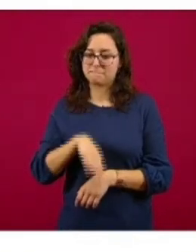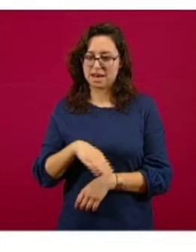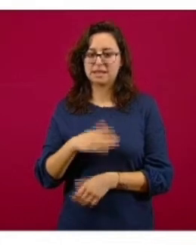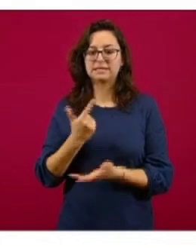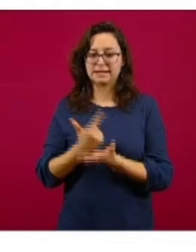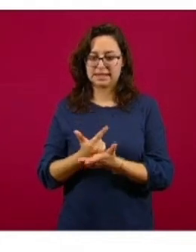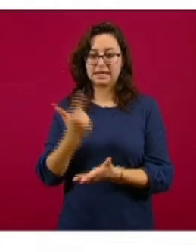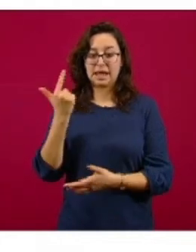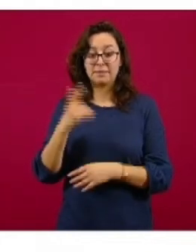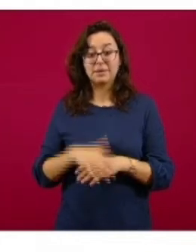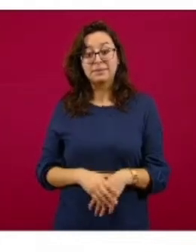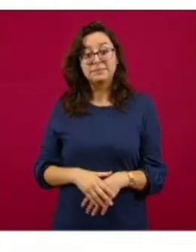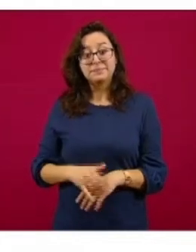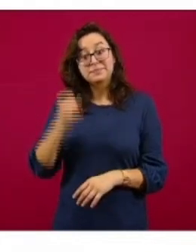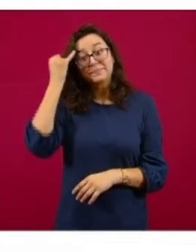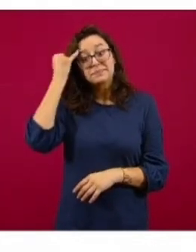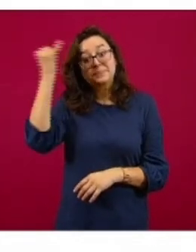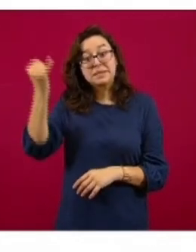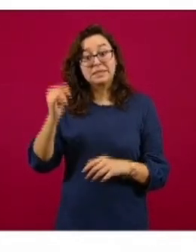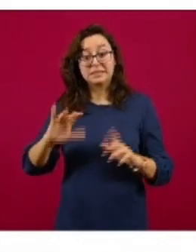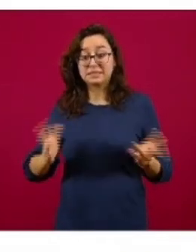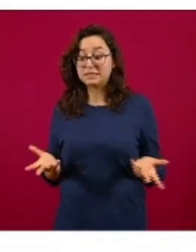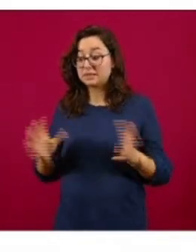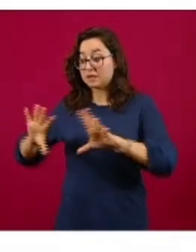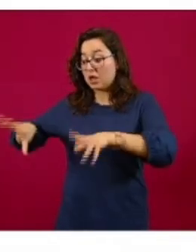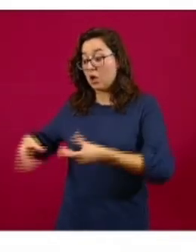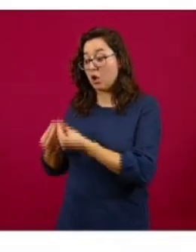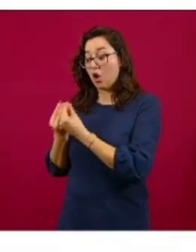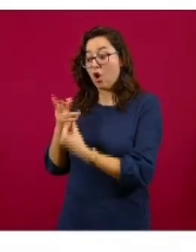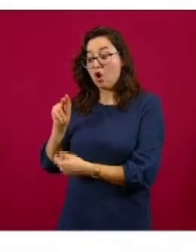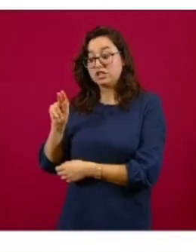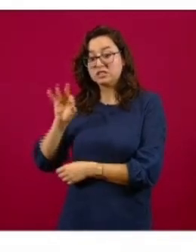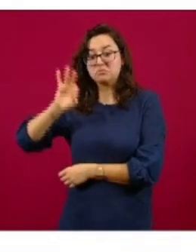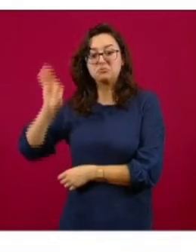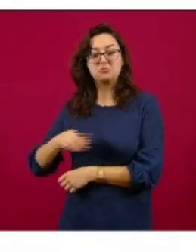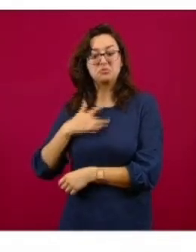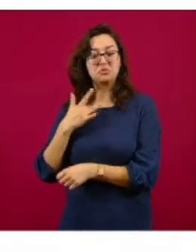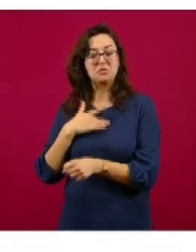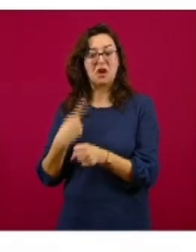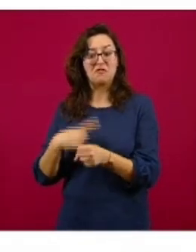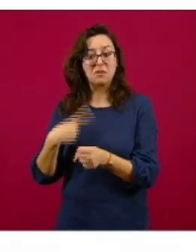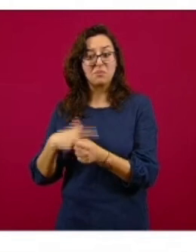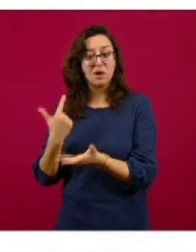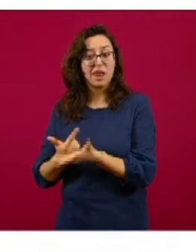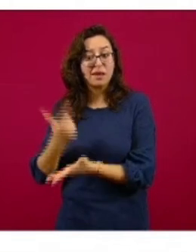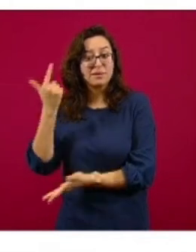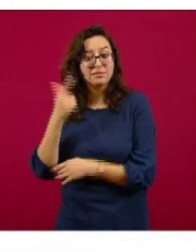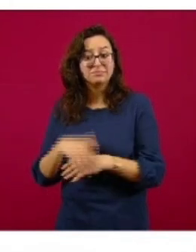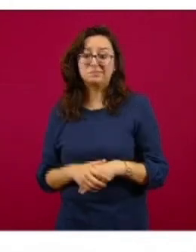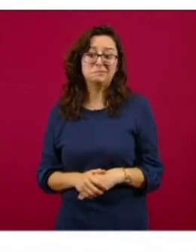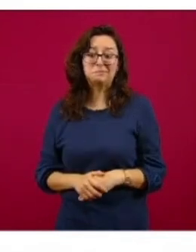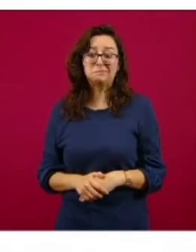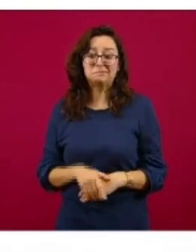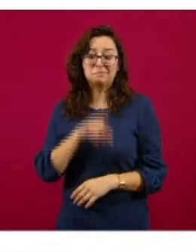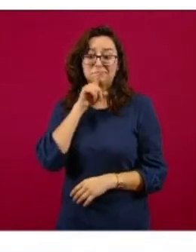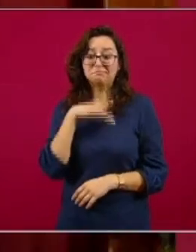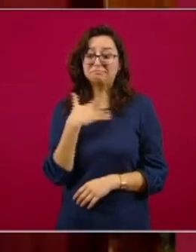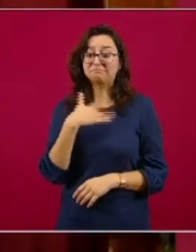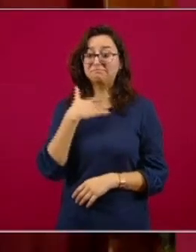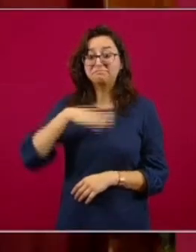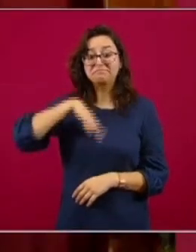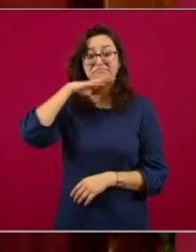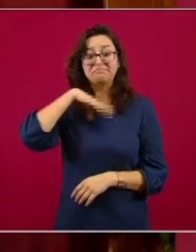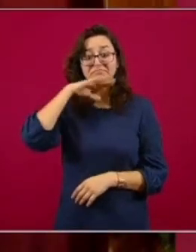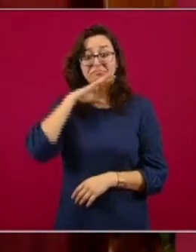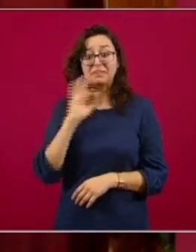imagínense ustedes, 80% casi sin síntomas. ¿Qué quiere decir esto? Que muchísima gente, a lo mejor